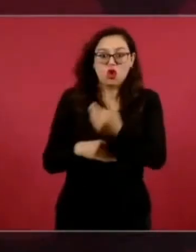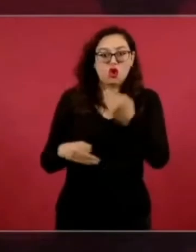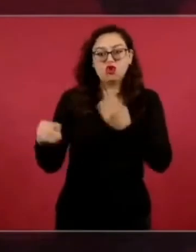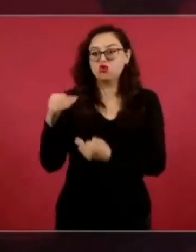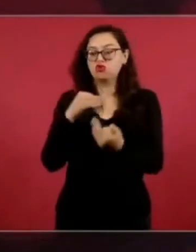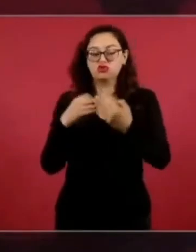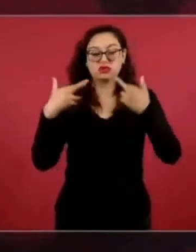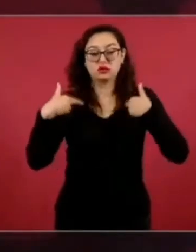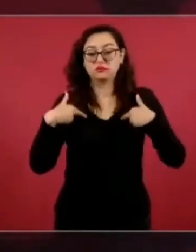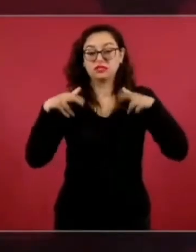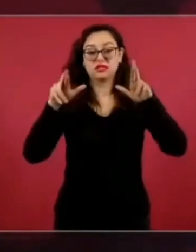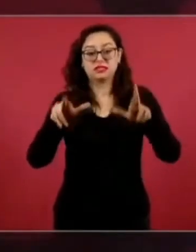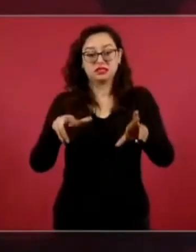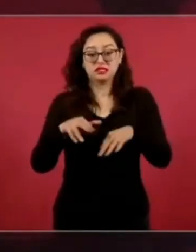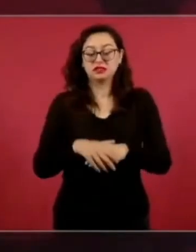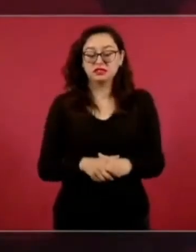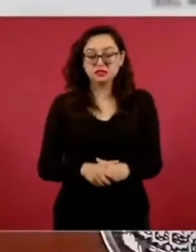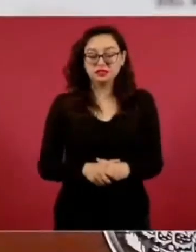Ah, no,